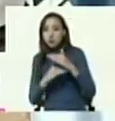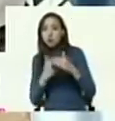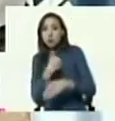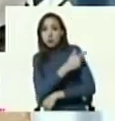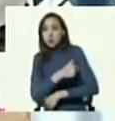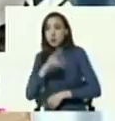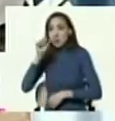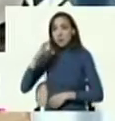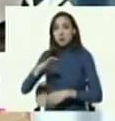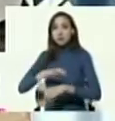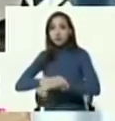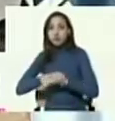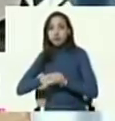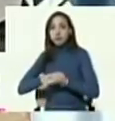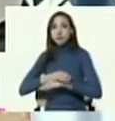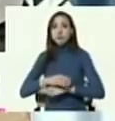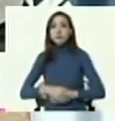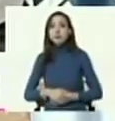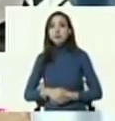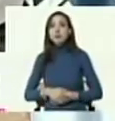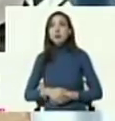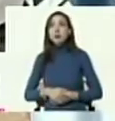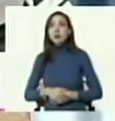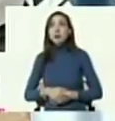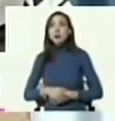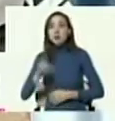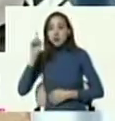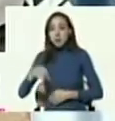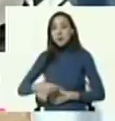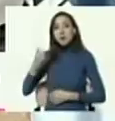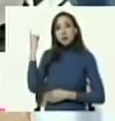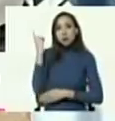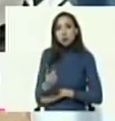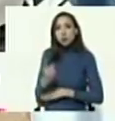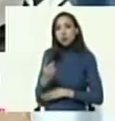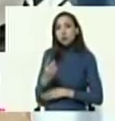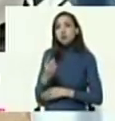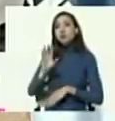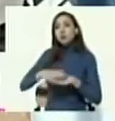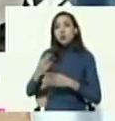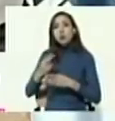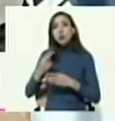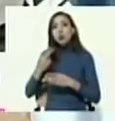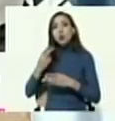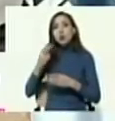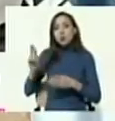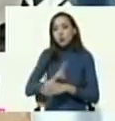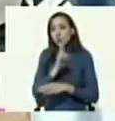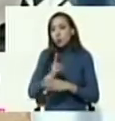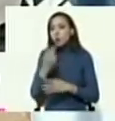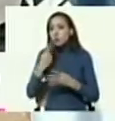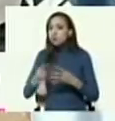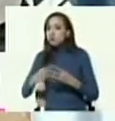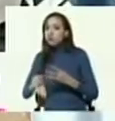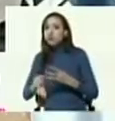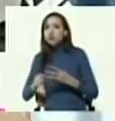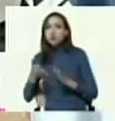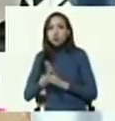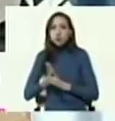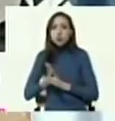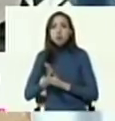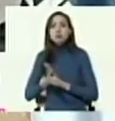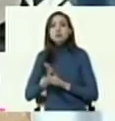especulado doloso propio. Además, se condenó a Marcelo Coronel por el delito de utilidad ilegal en acto de la administración pública